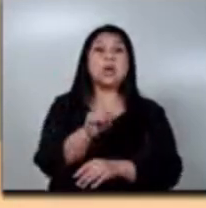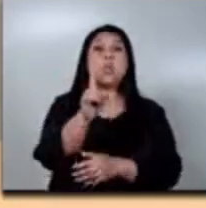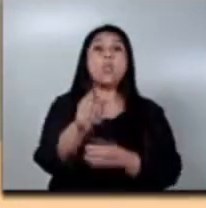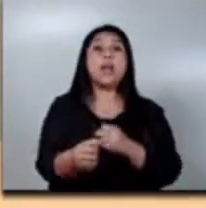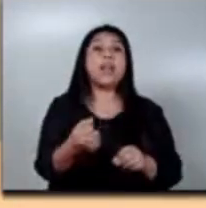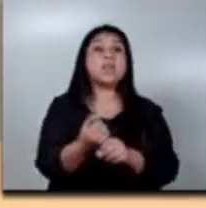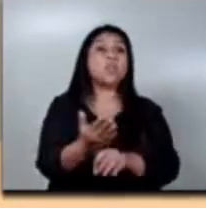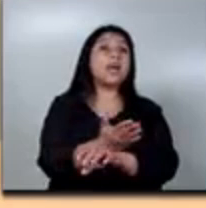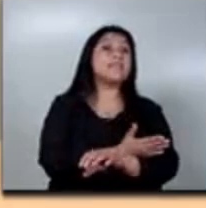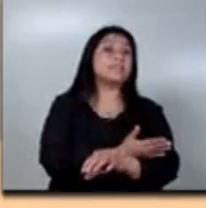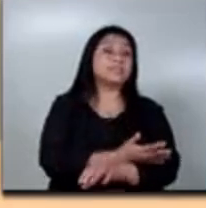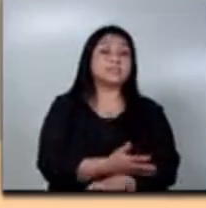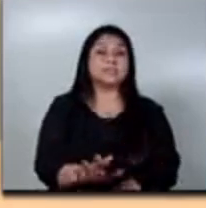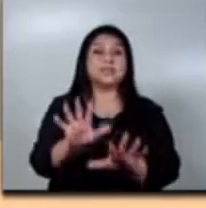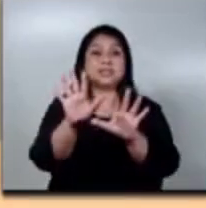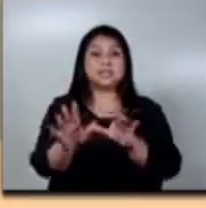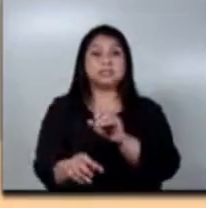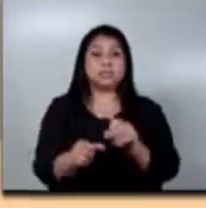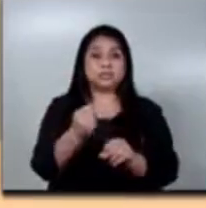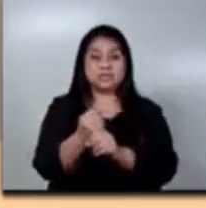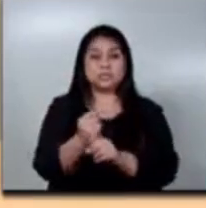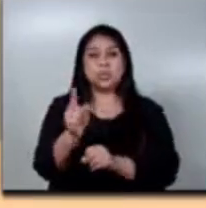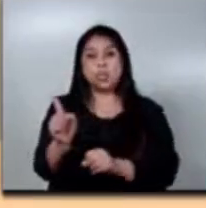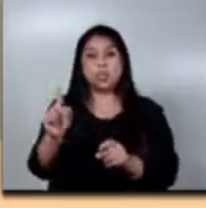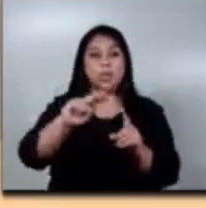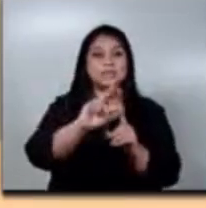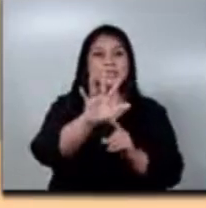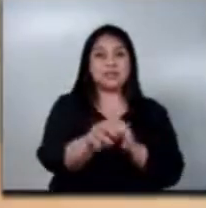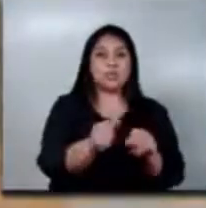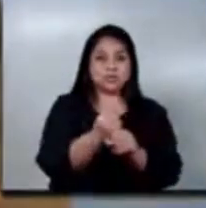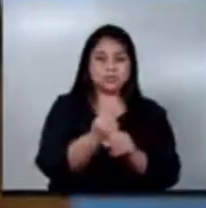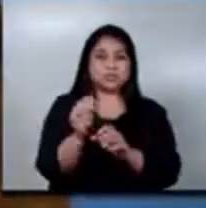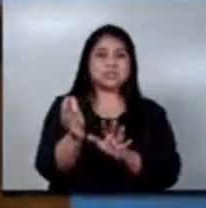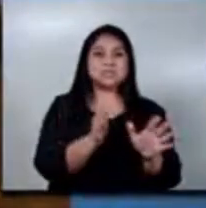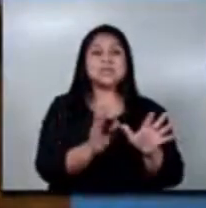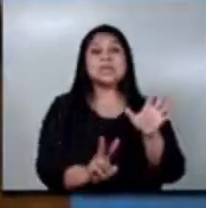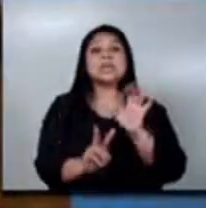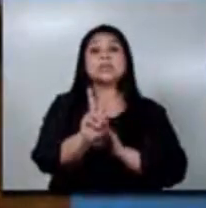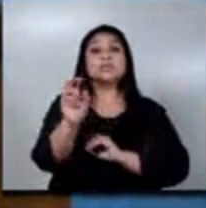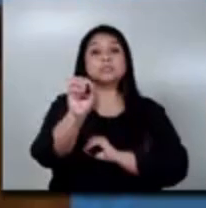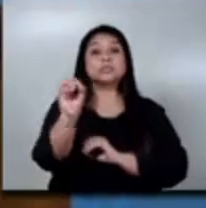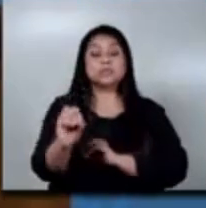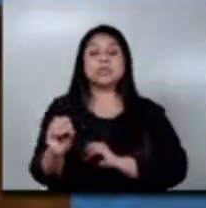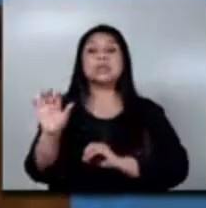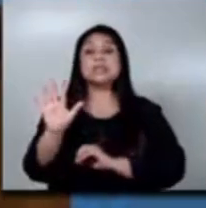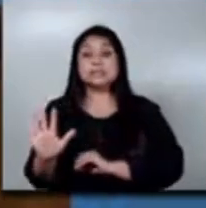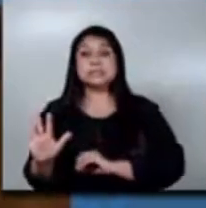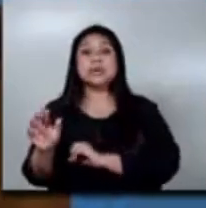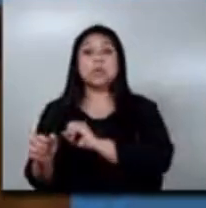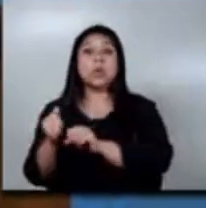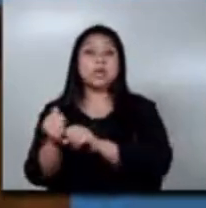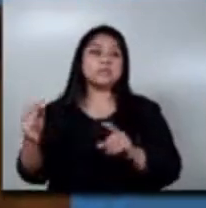diez por ciento entre el uno y cinco años y el doce por ciento entre cinco y quince años.